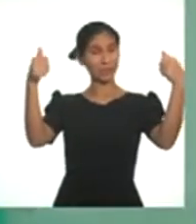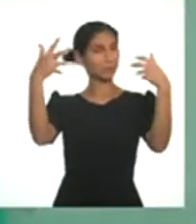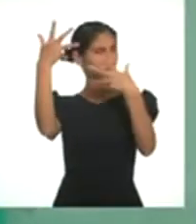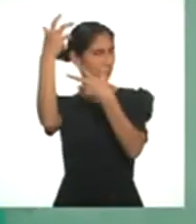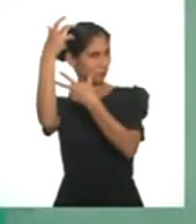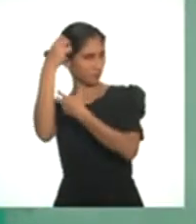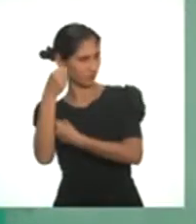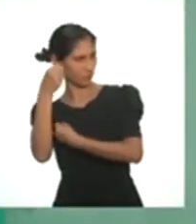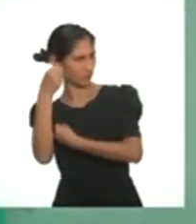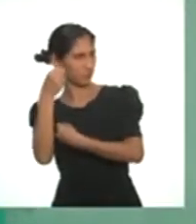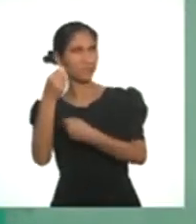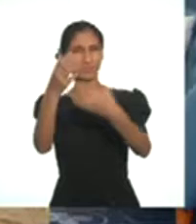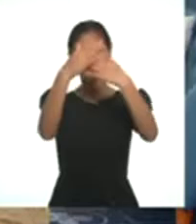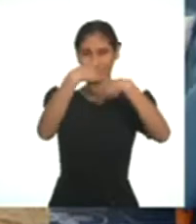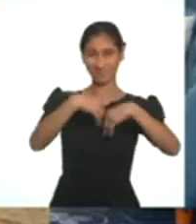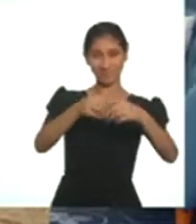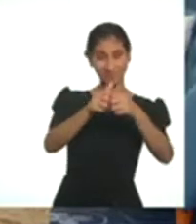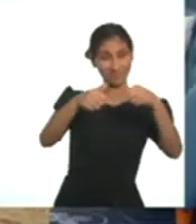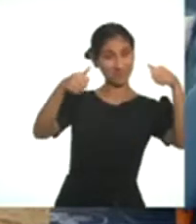Sostenibilidad.